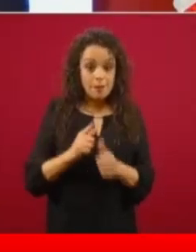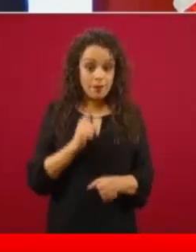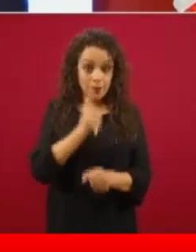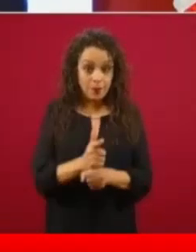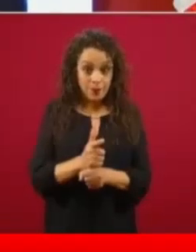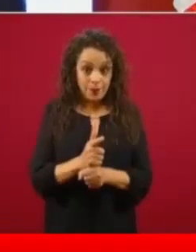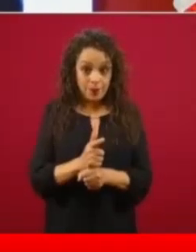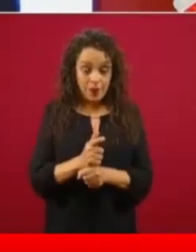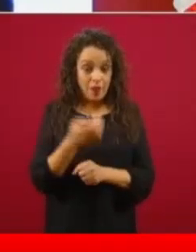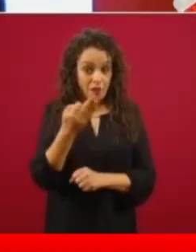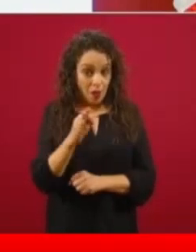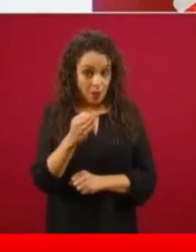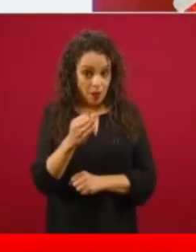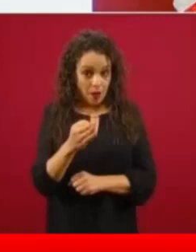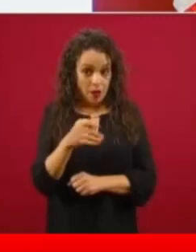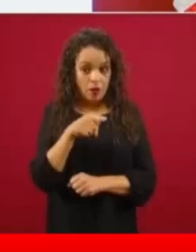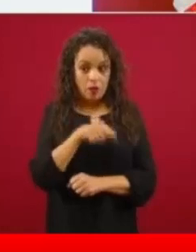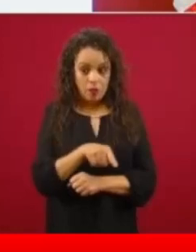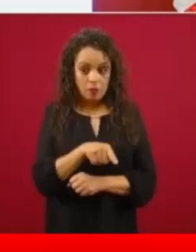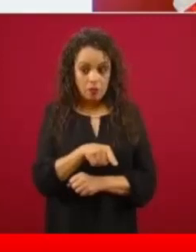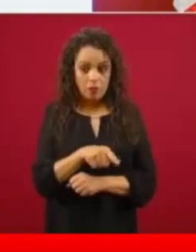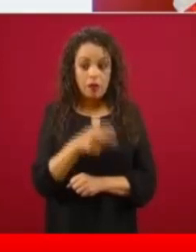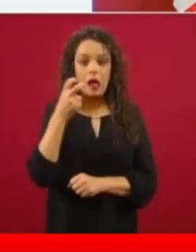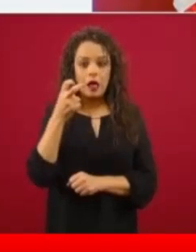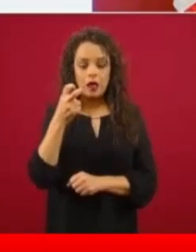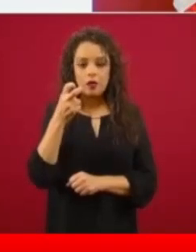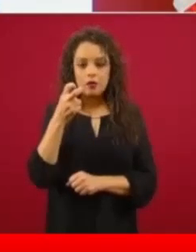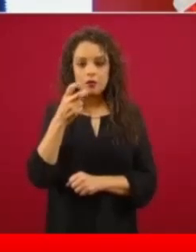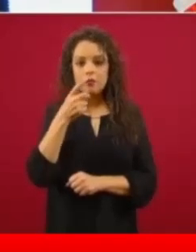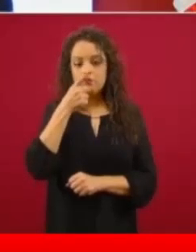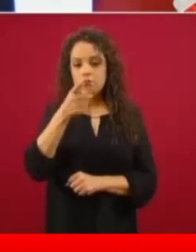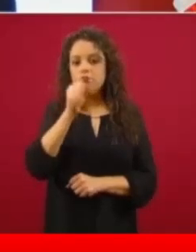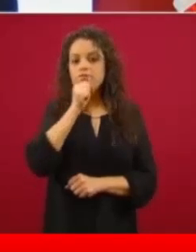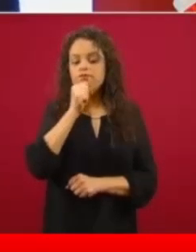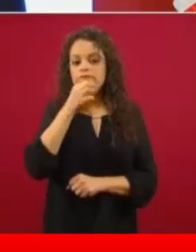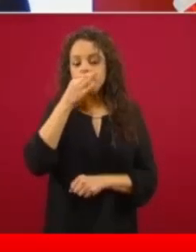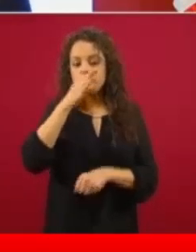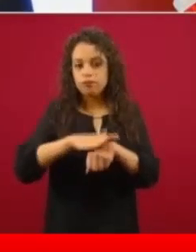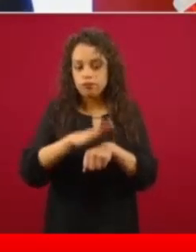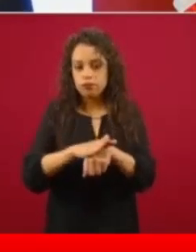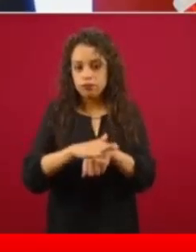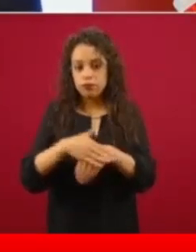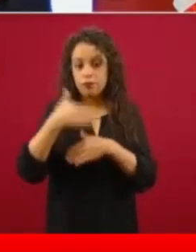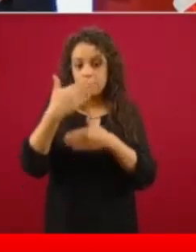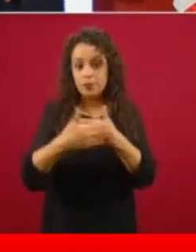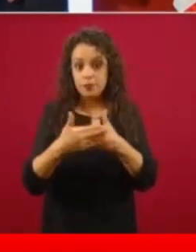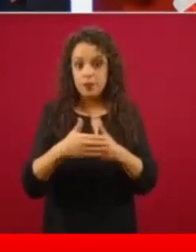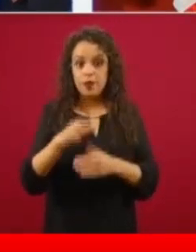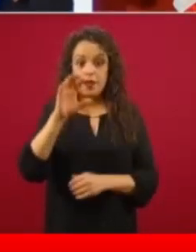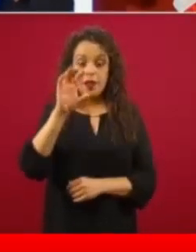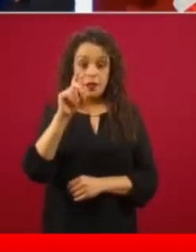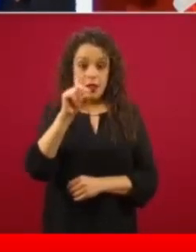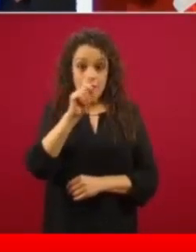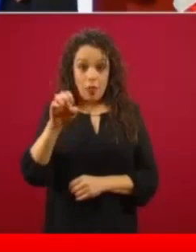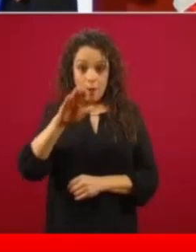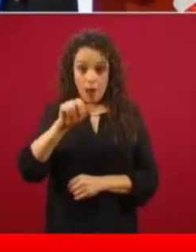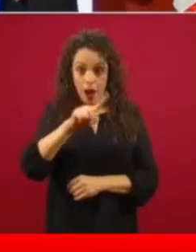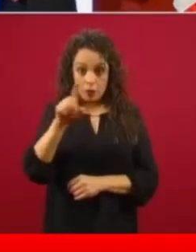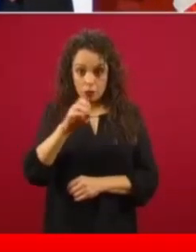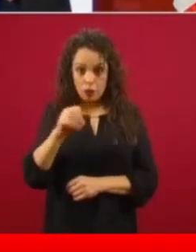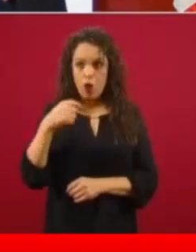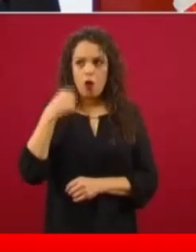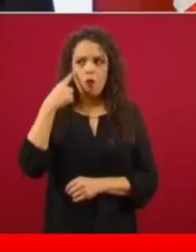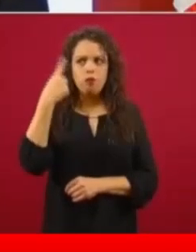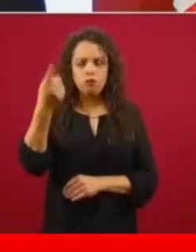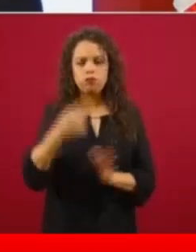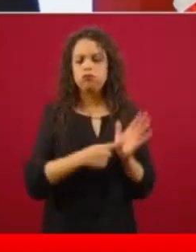intervenciones. Y es la predicción. El 30 de marzo, aquí por la mañana, mostré estas gráficas y lo